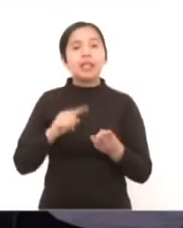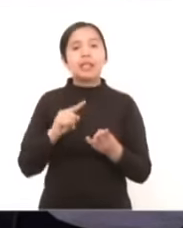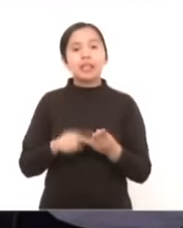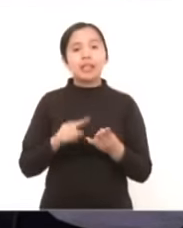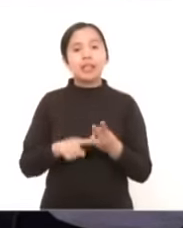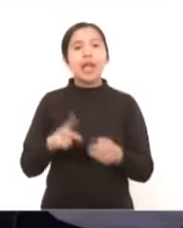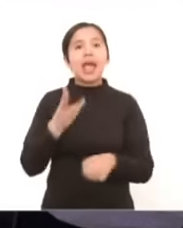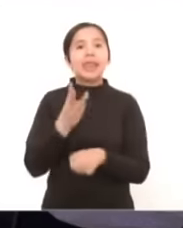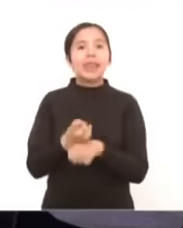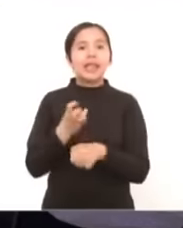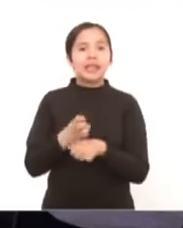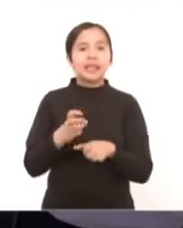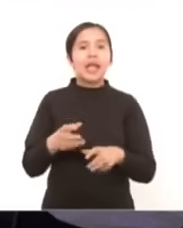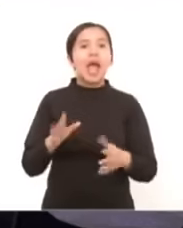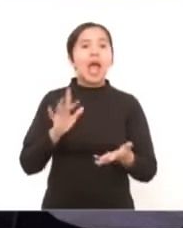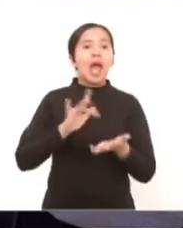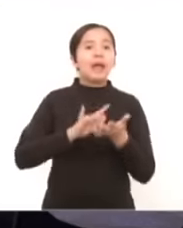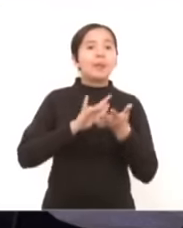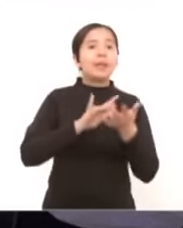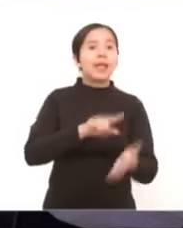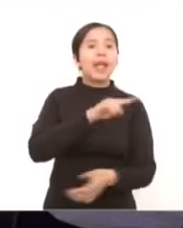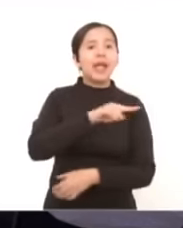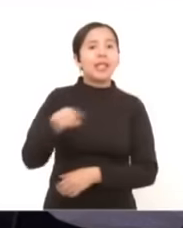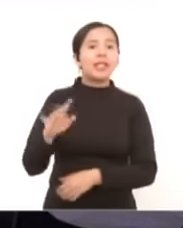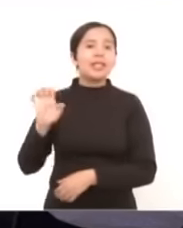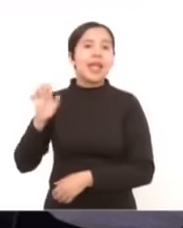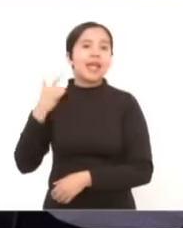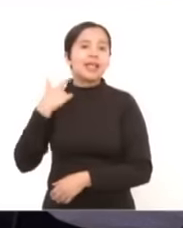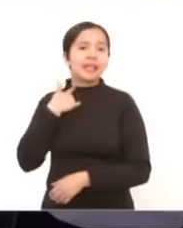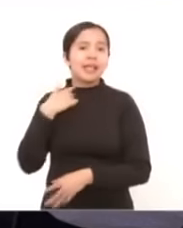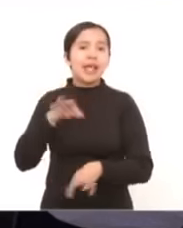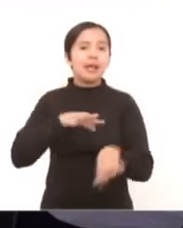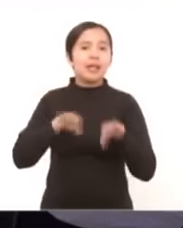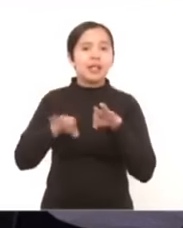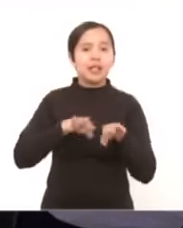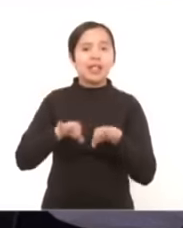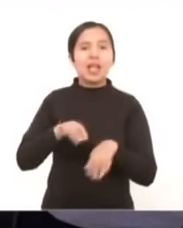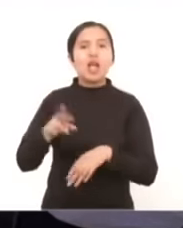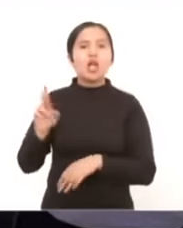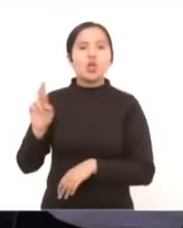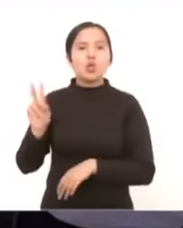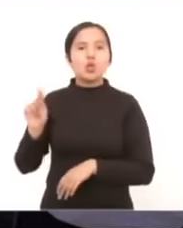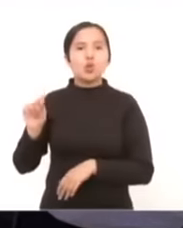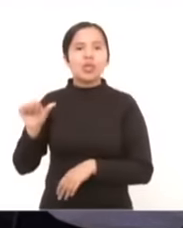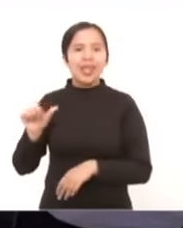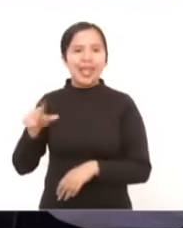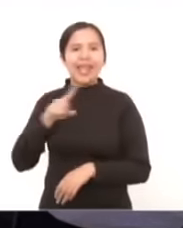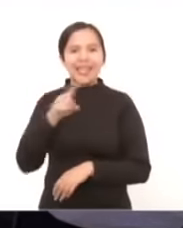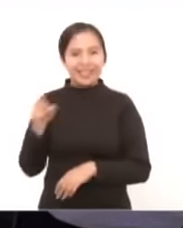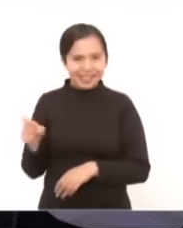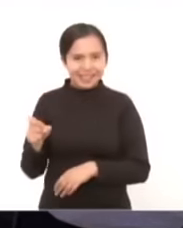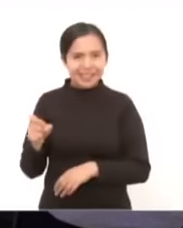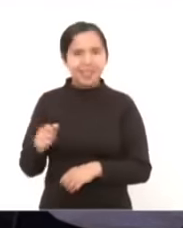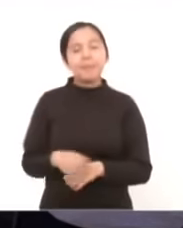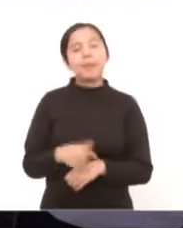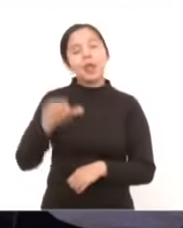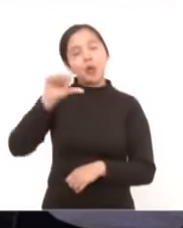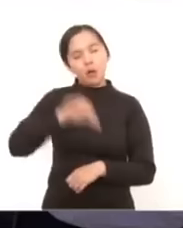entrega de apoyos a los ex trabajadores de Ruta 100 también y bueno, hoy estamos aquí